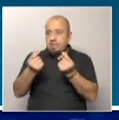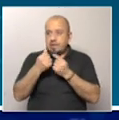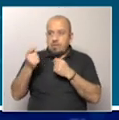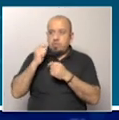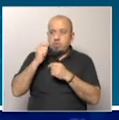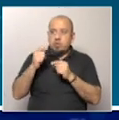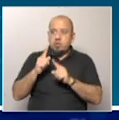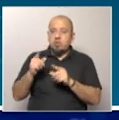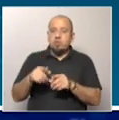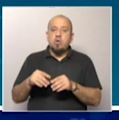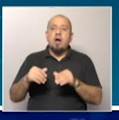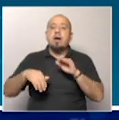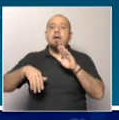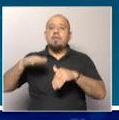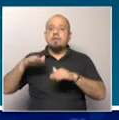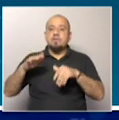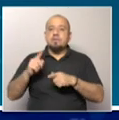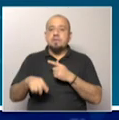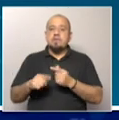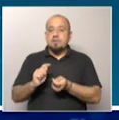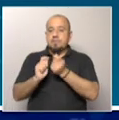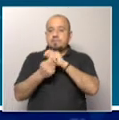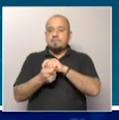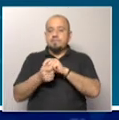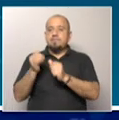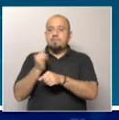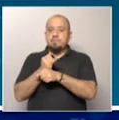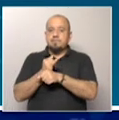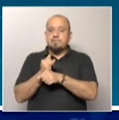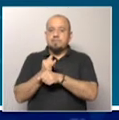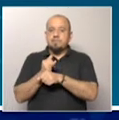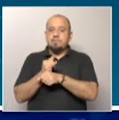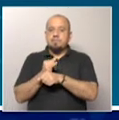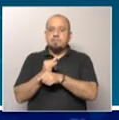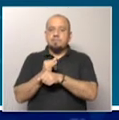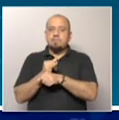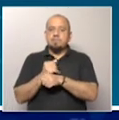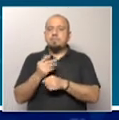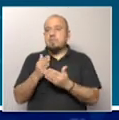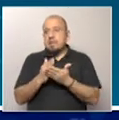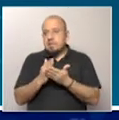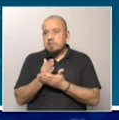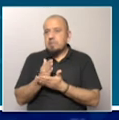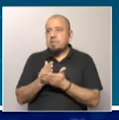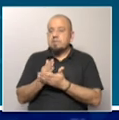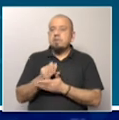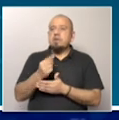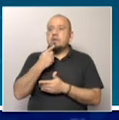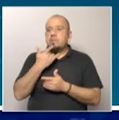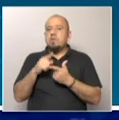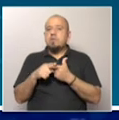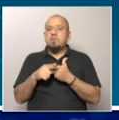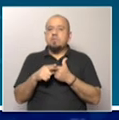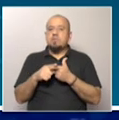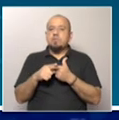sino que también muchas veces traían reformas de carácter institucional. Siempre se pone como ejemplo, es casi